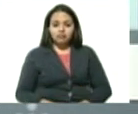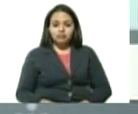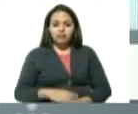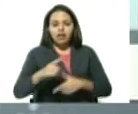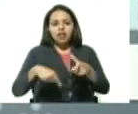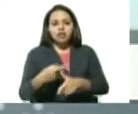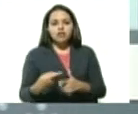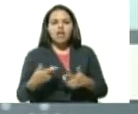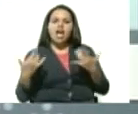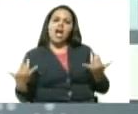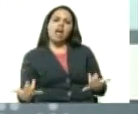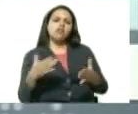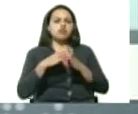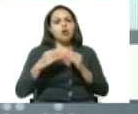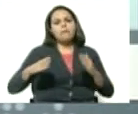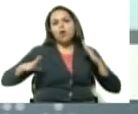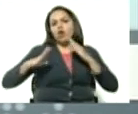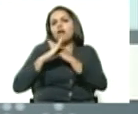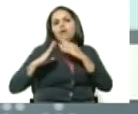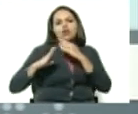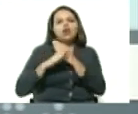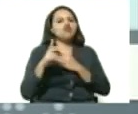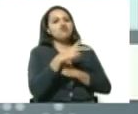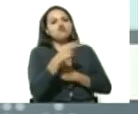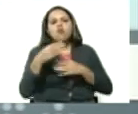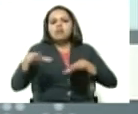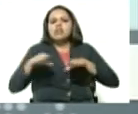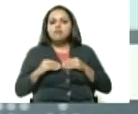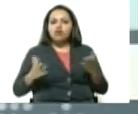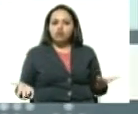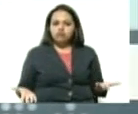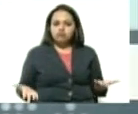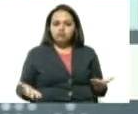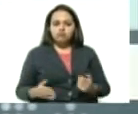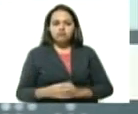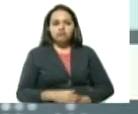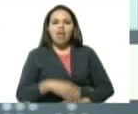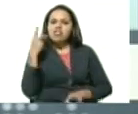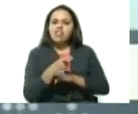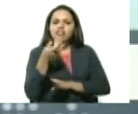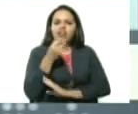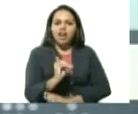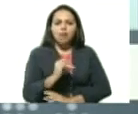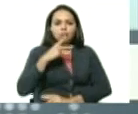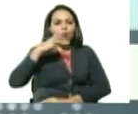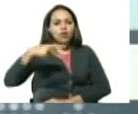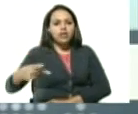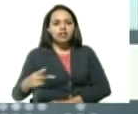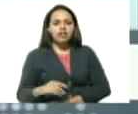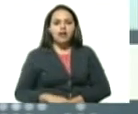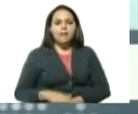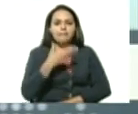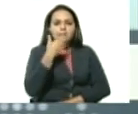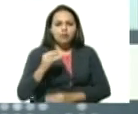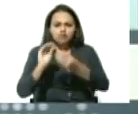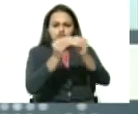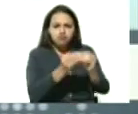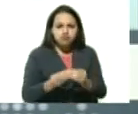es el bloqueo. No, no acepto excusa. Tiene que haber una política de mantenimiento